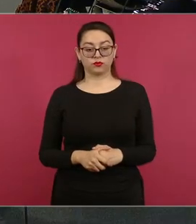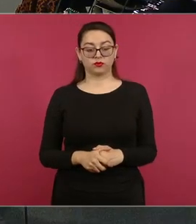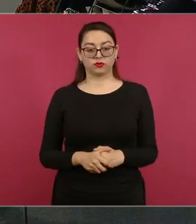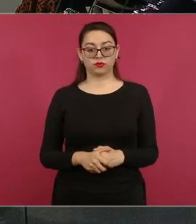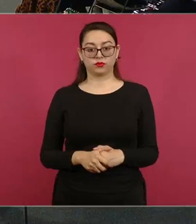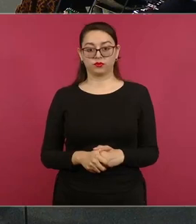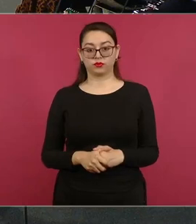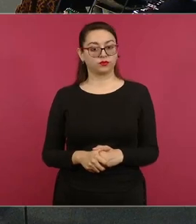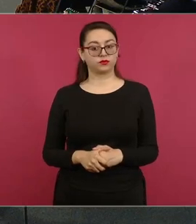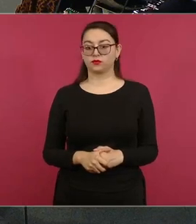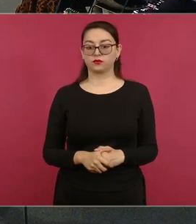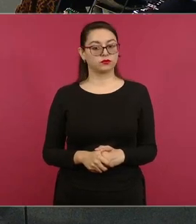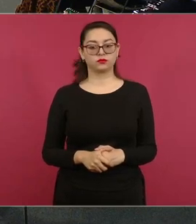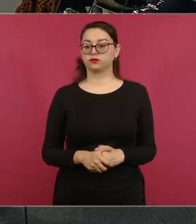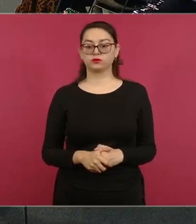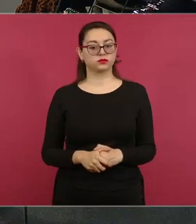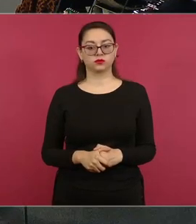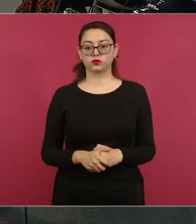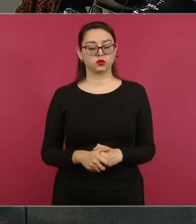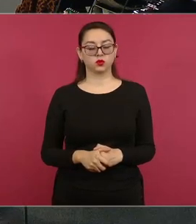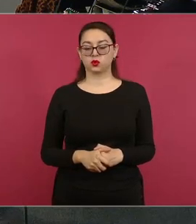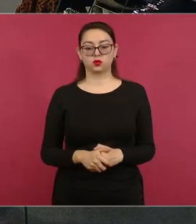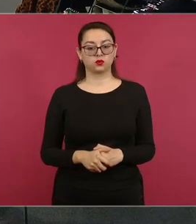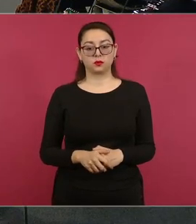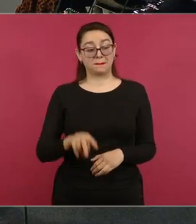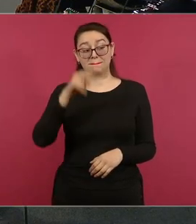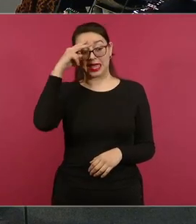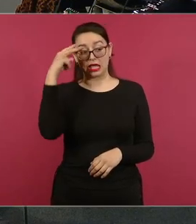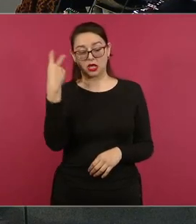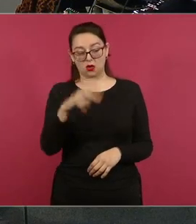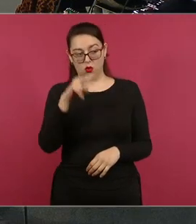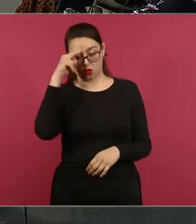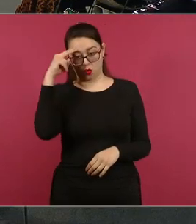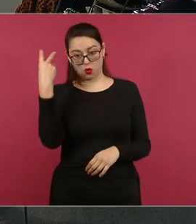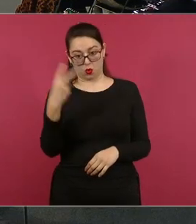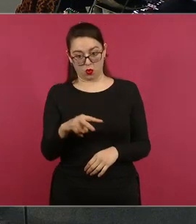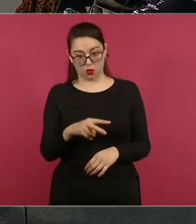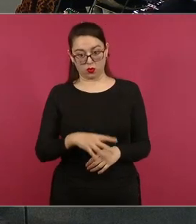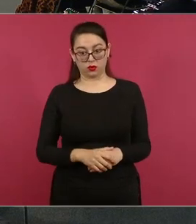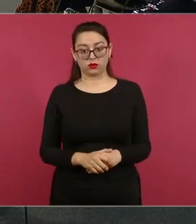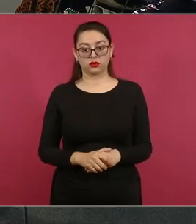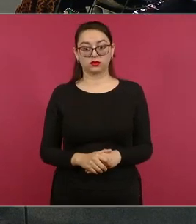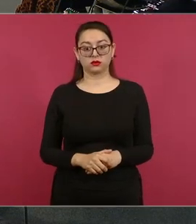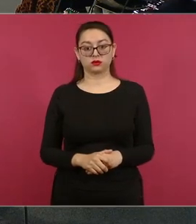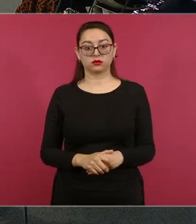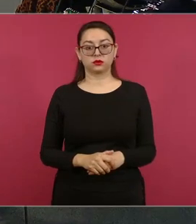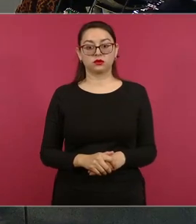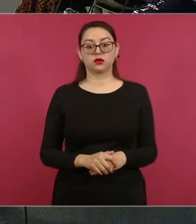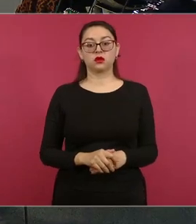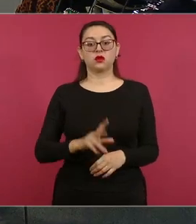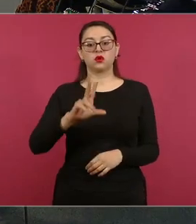¿O mexicanos? general, y mexicanos que son 87.